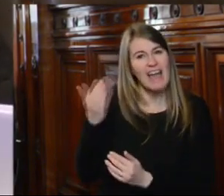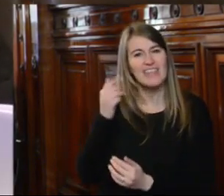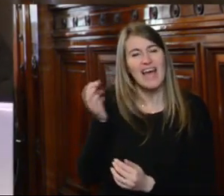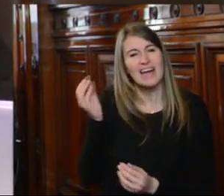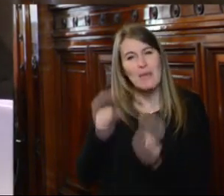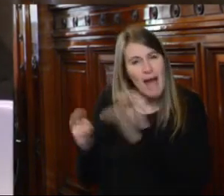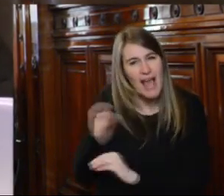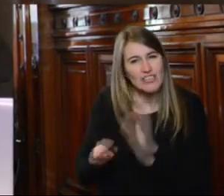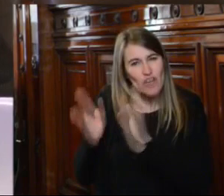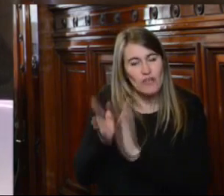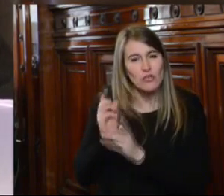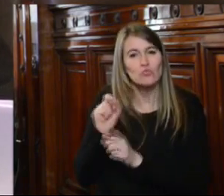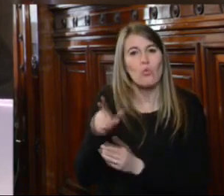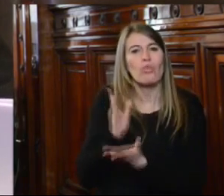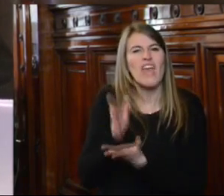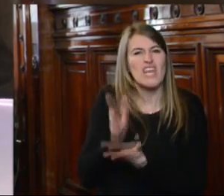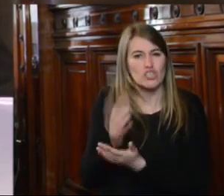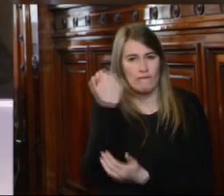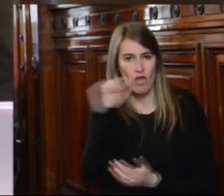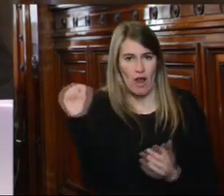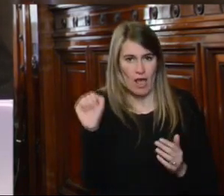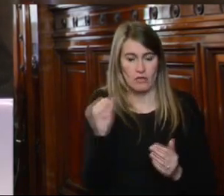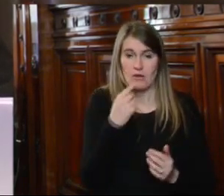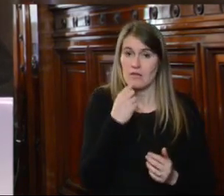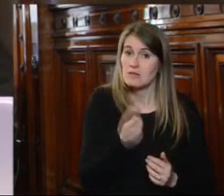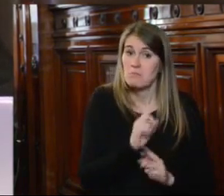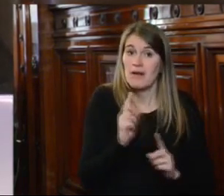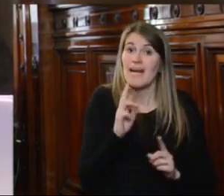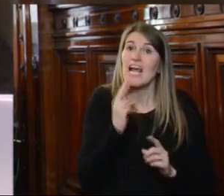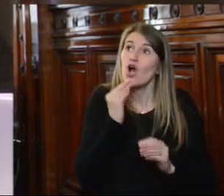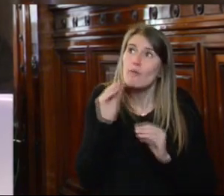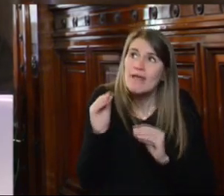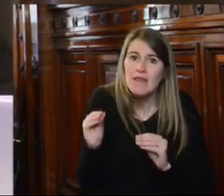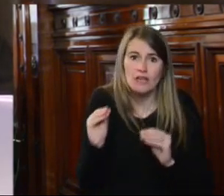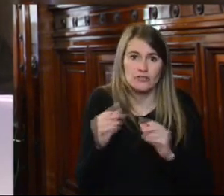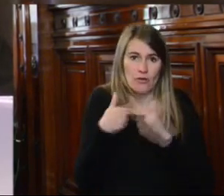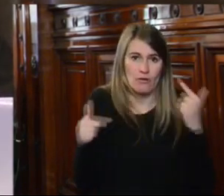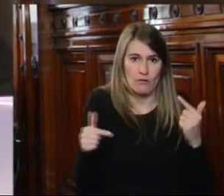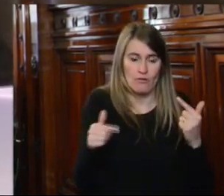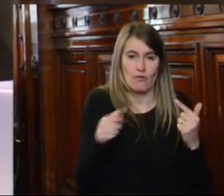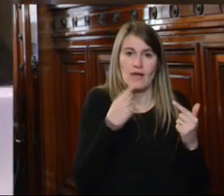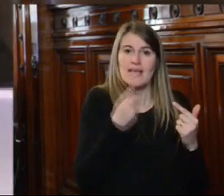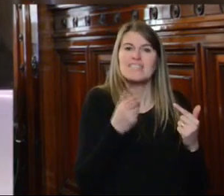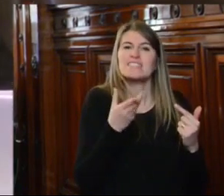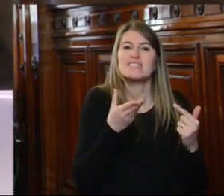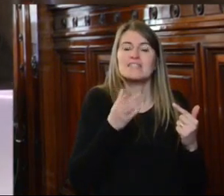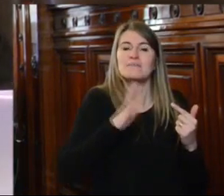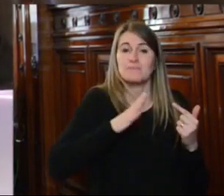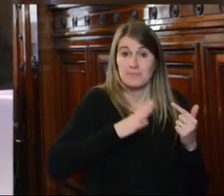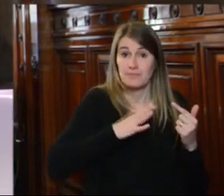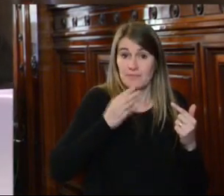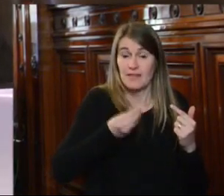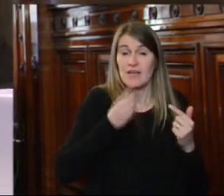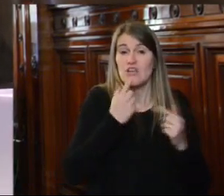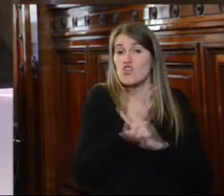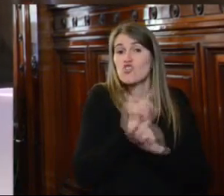de derechos vulnerados excede totalmente el concepto de recomendaciones que no es otro que un grado menor de injerencia sin